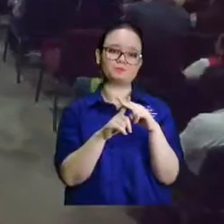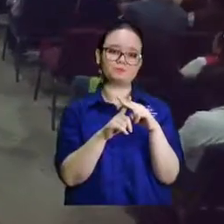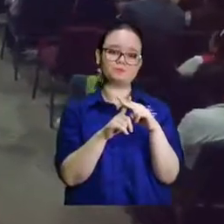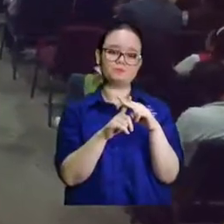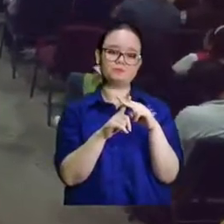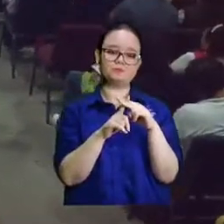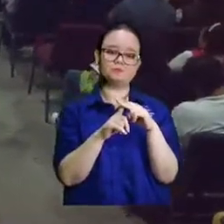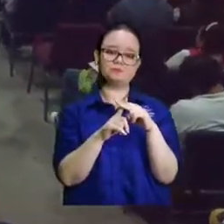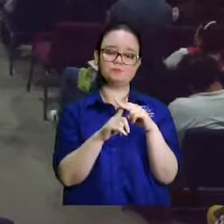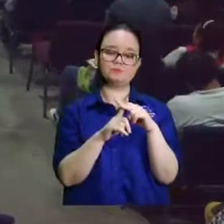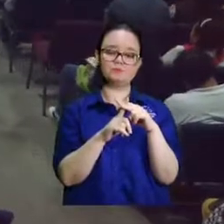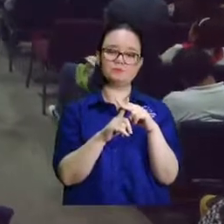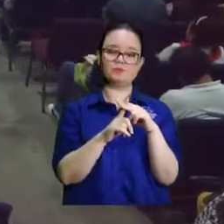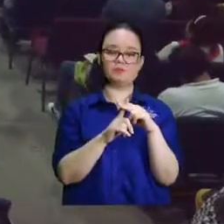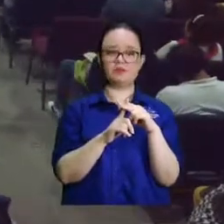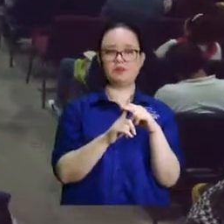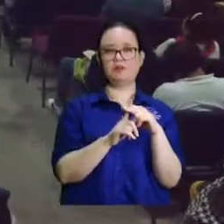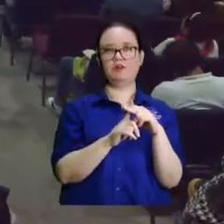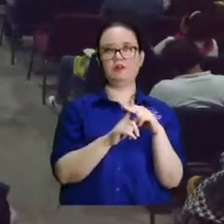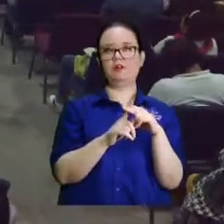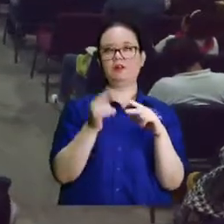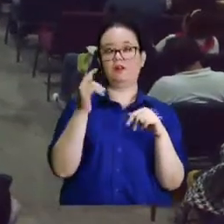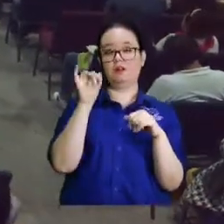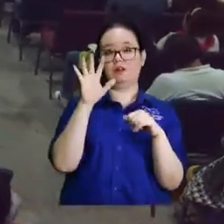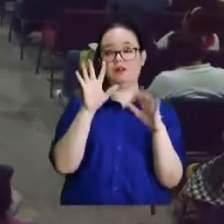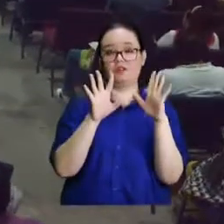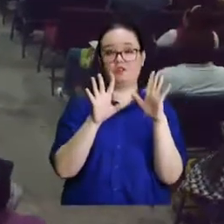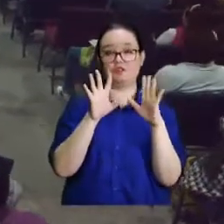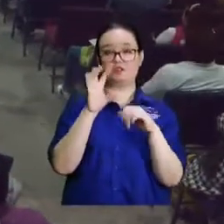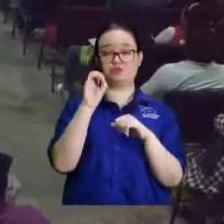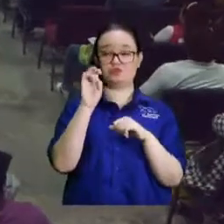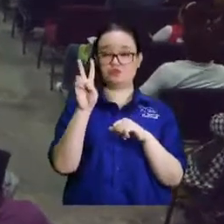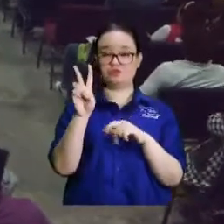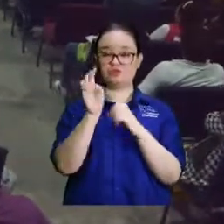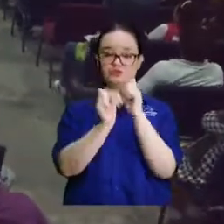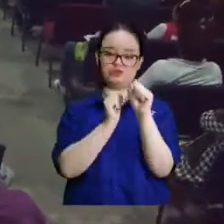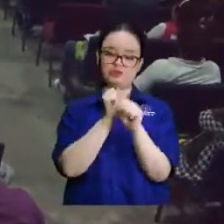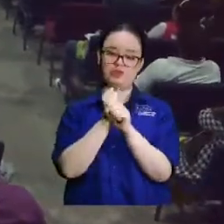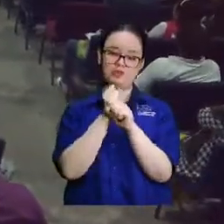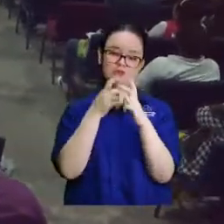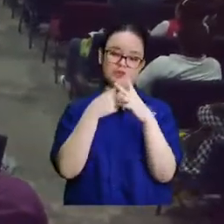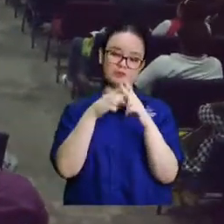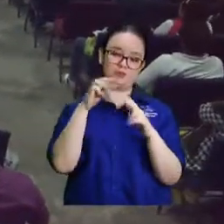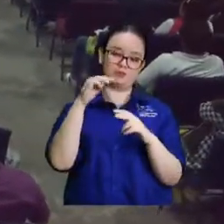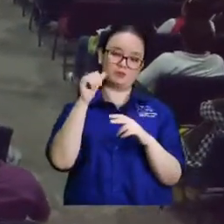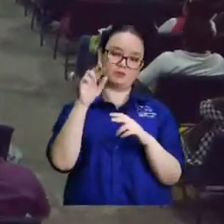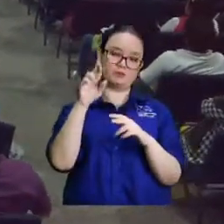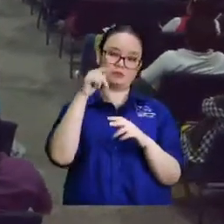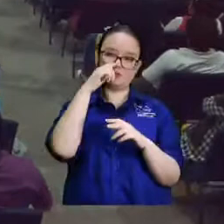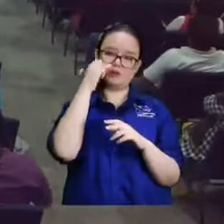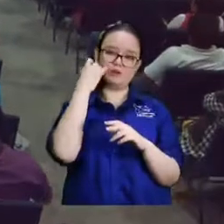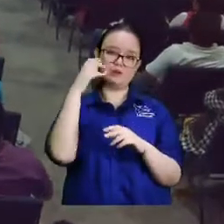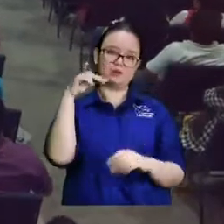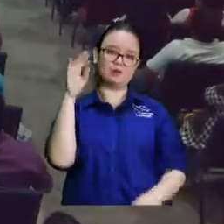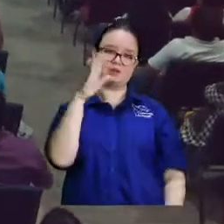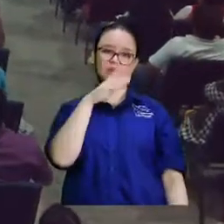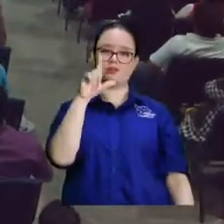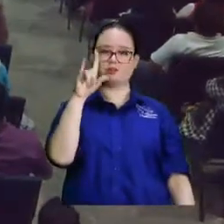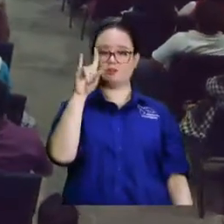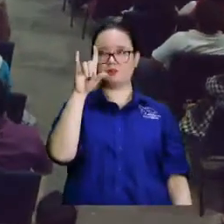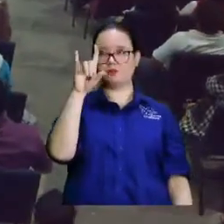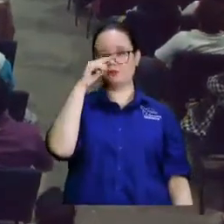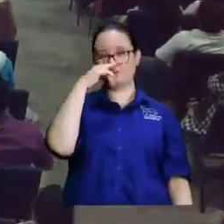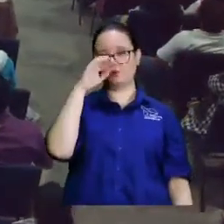acabamos de cumplir 502 años de que se levantó Martín Lutero. Dios lo utilizó como punta de lanza.